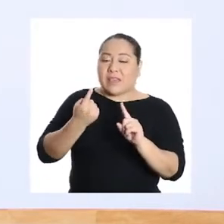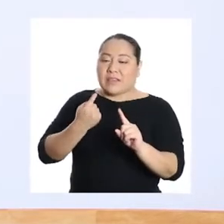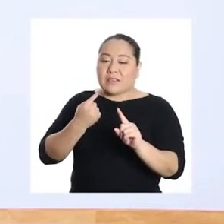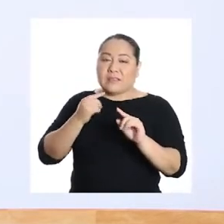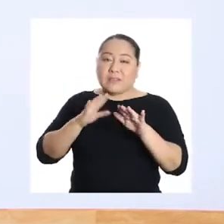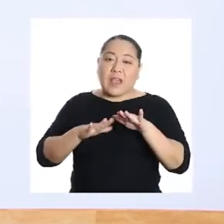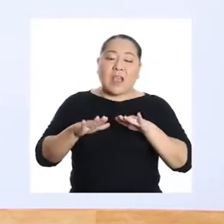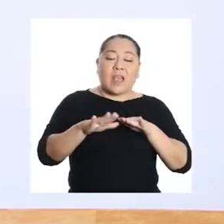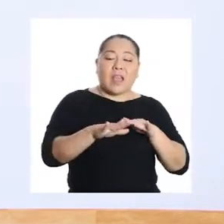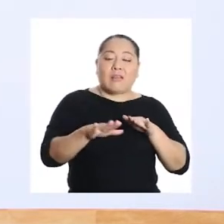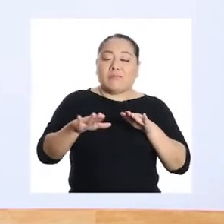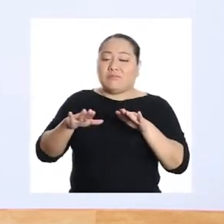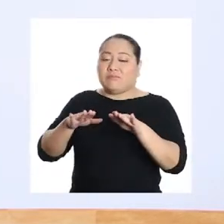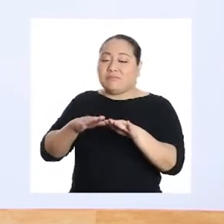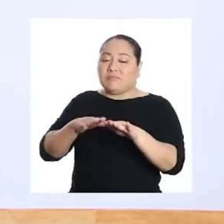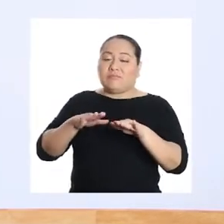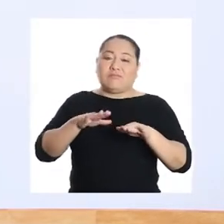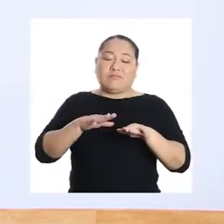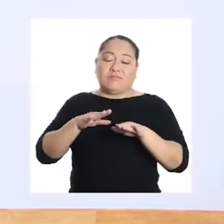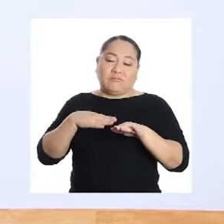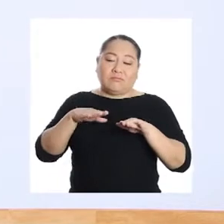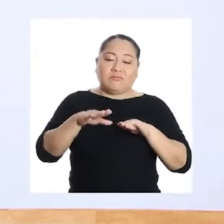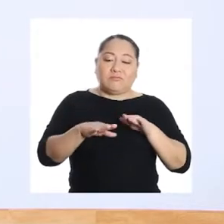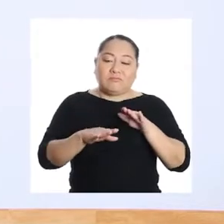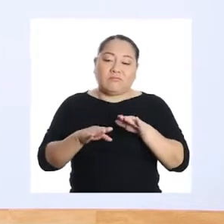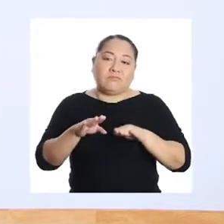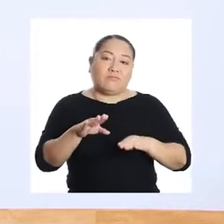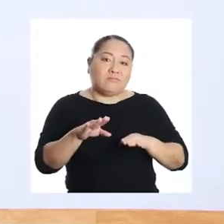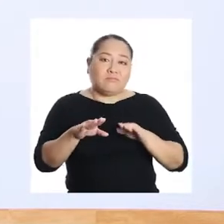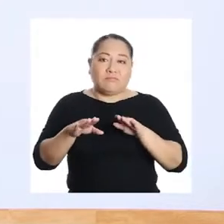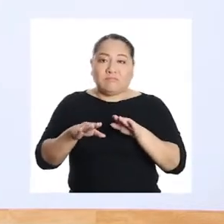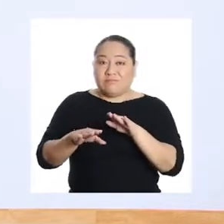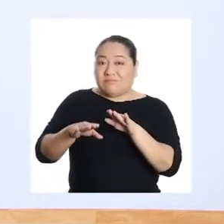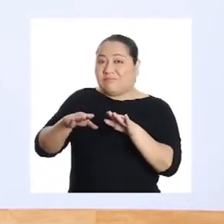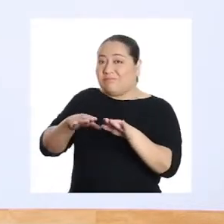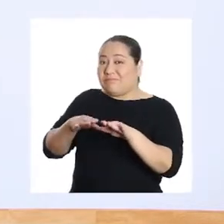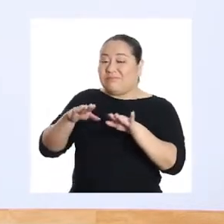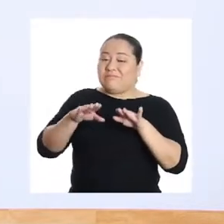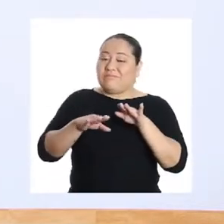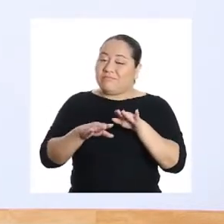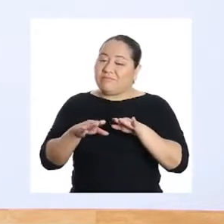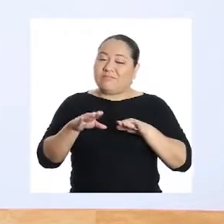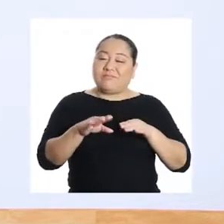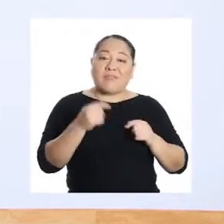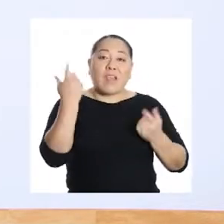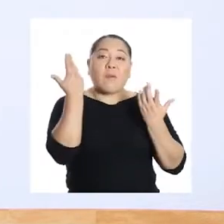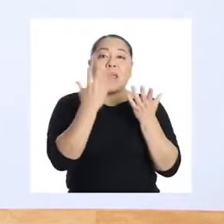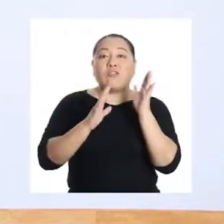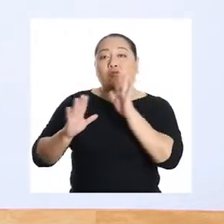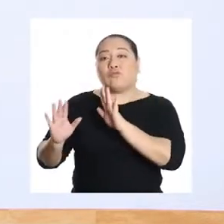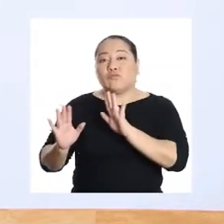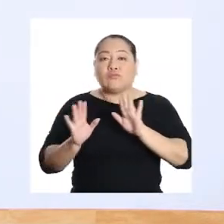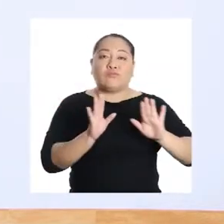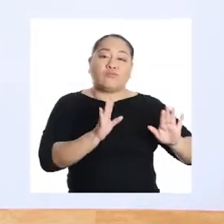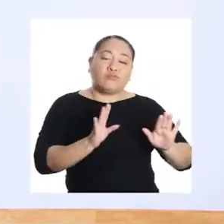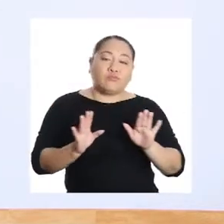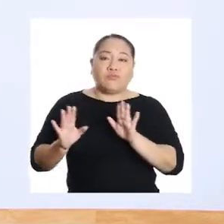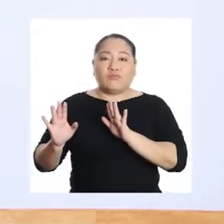atrás. ¡Eso es! Seguro que ya lo has usado antes. Moviendo los brazos.